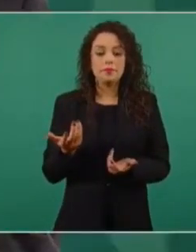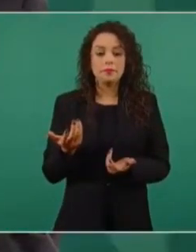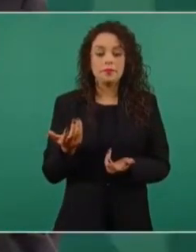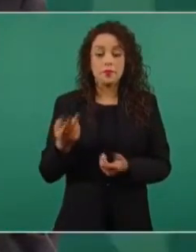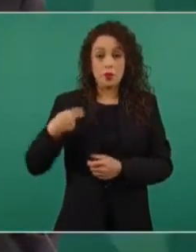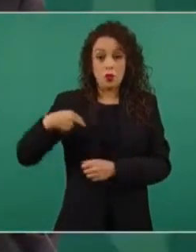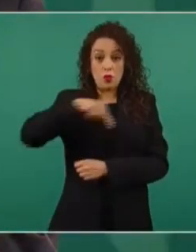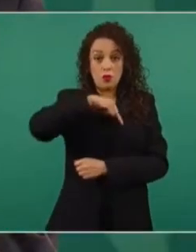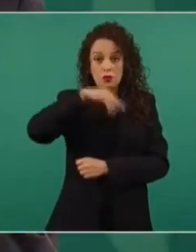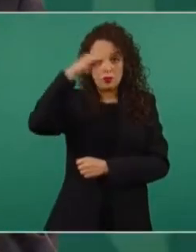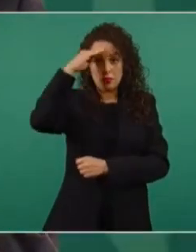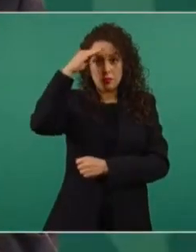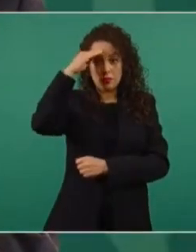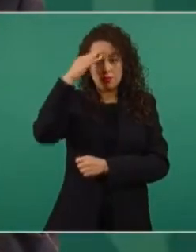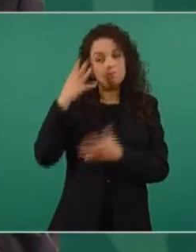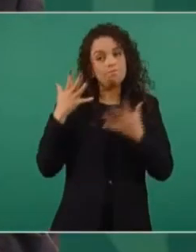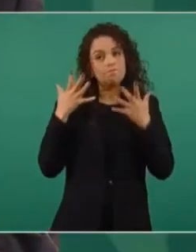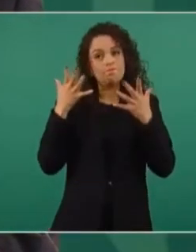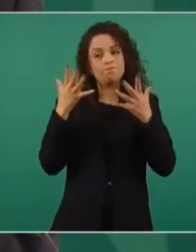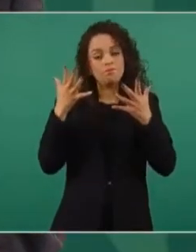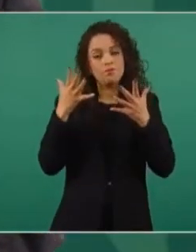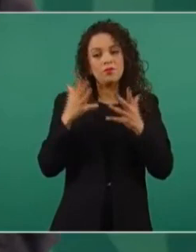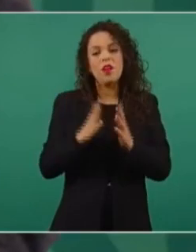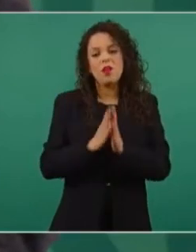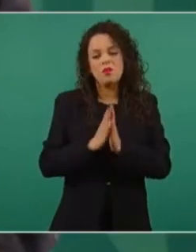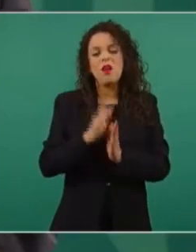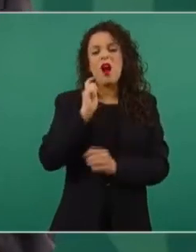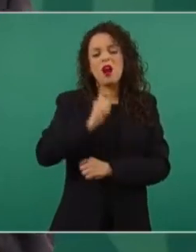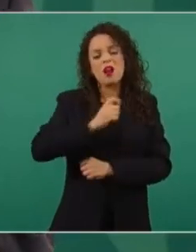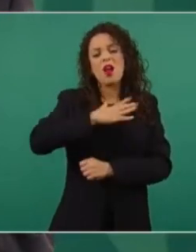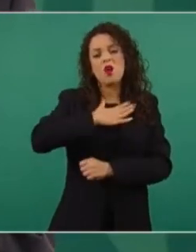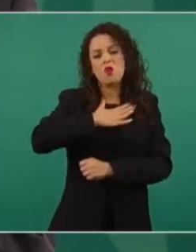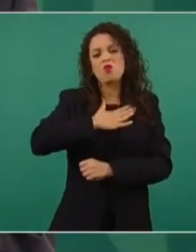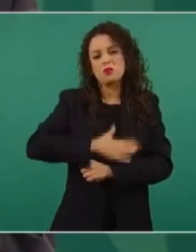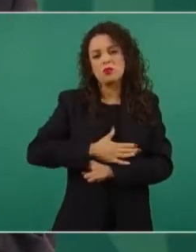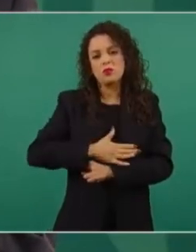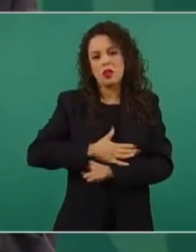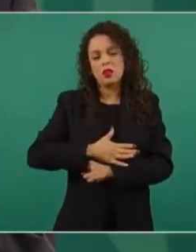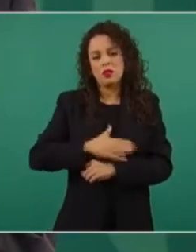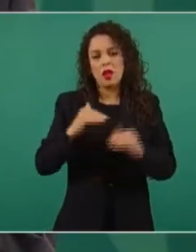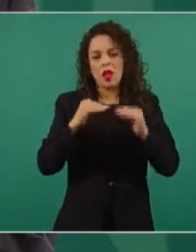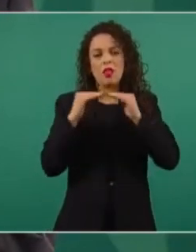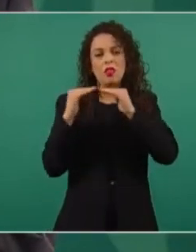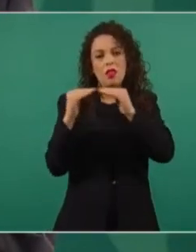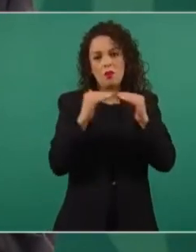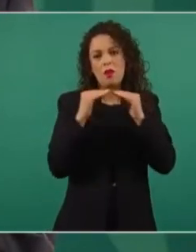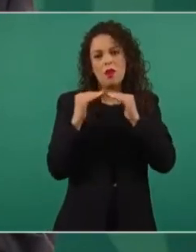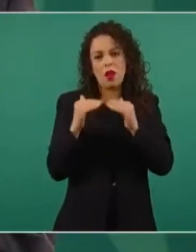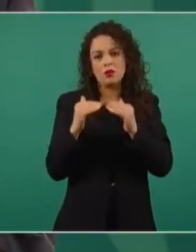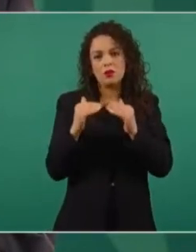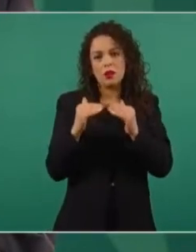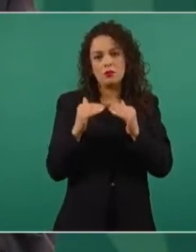justicia laboral, que haya democracia en los sindicatos,